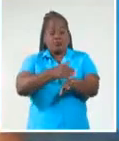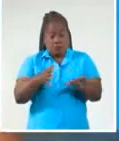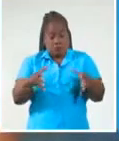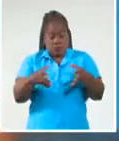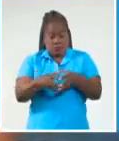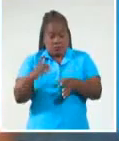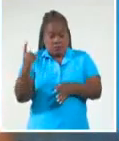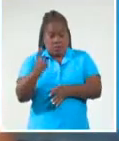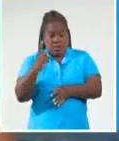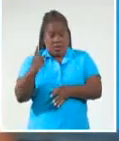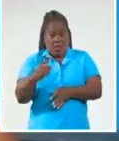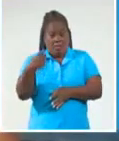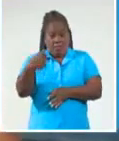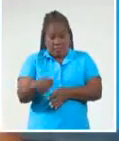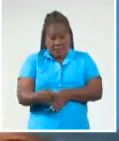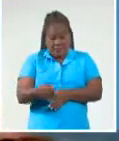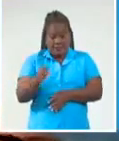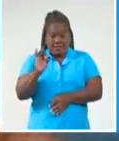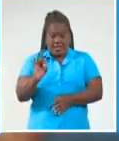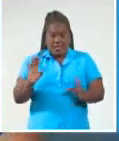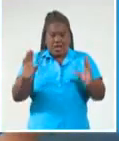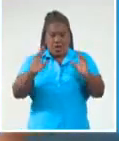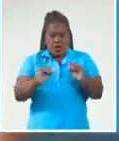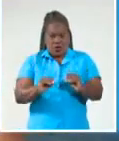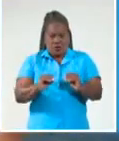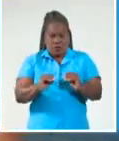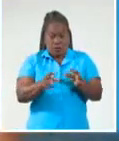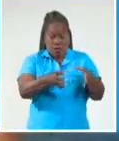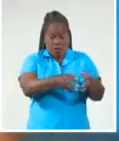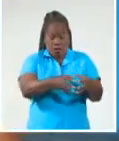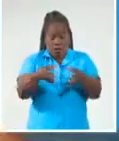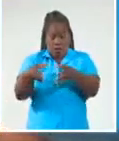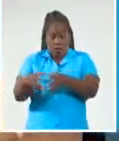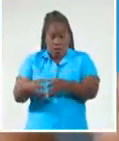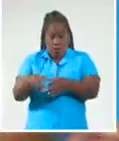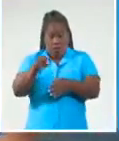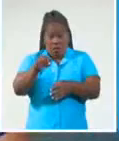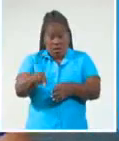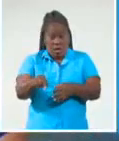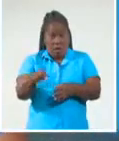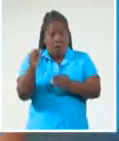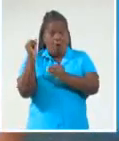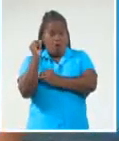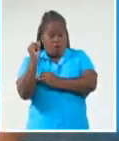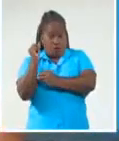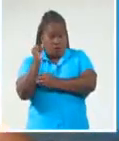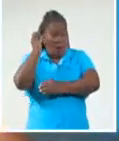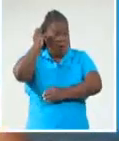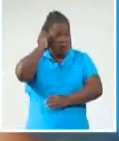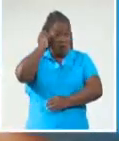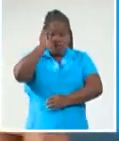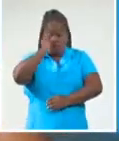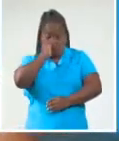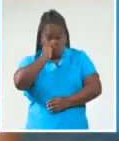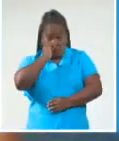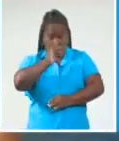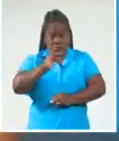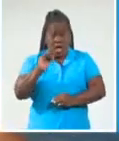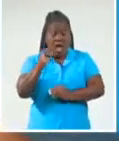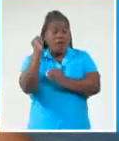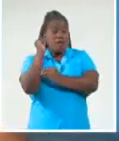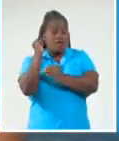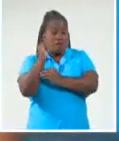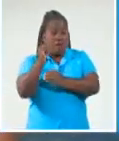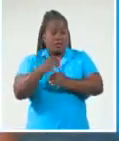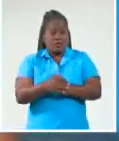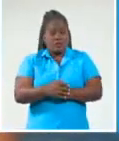caso sería a las 7 de la noche. Los equipos tomaron sus refuerzos, tanto el femenino como el masculino. Aquí decir que